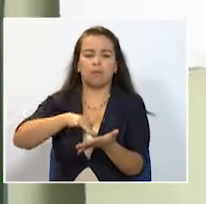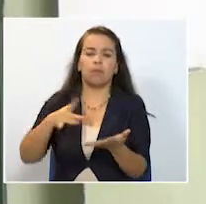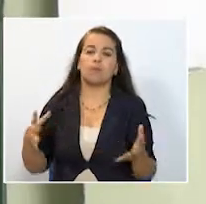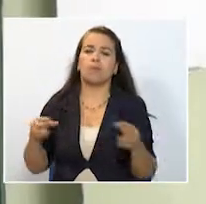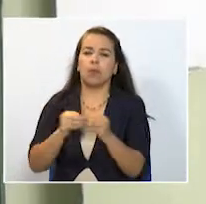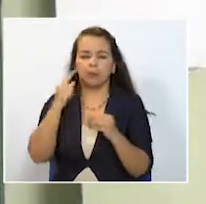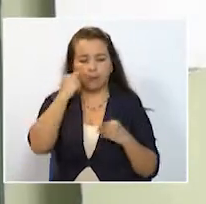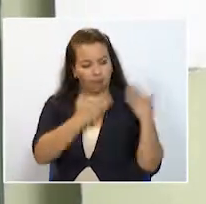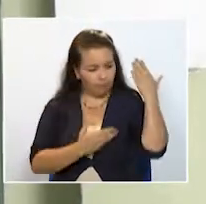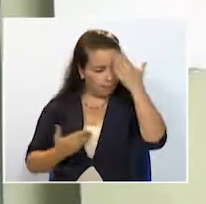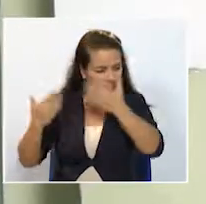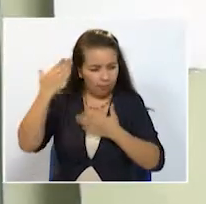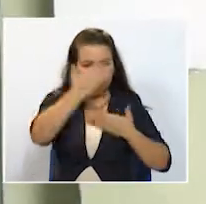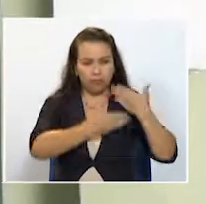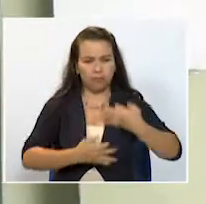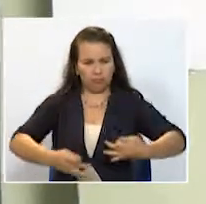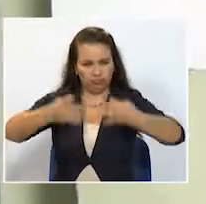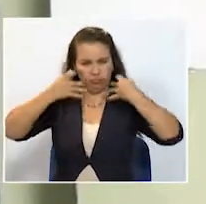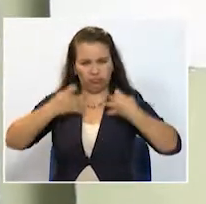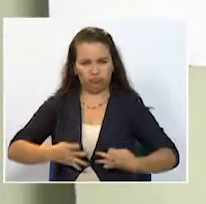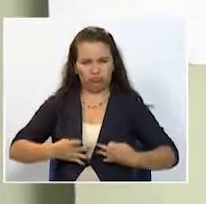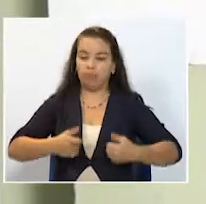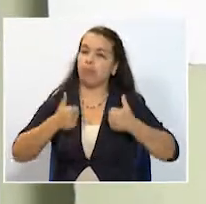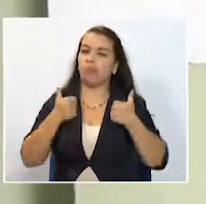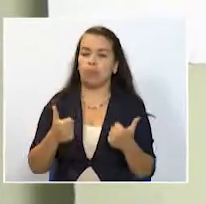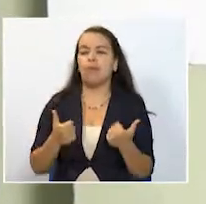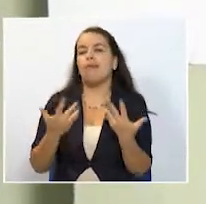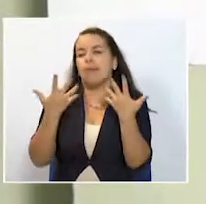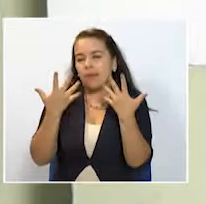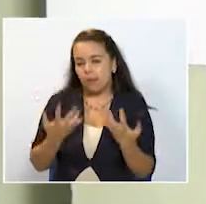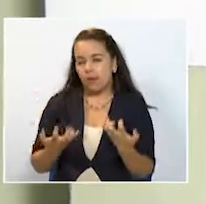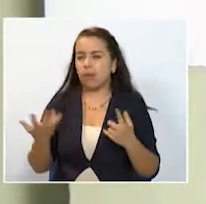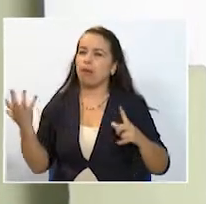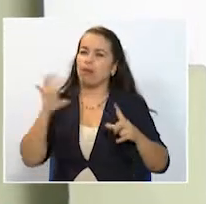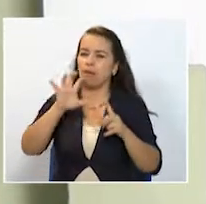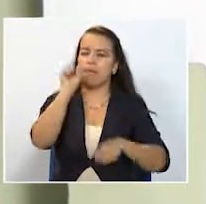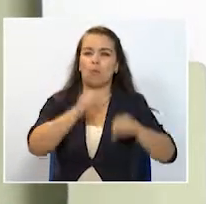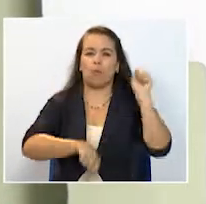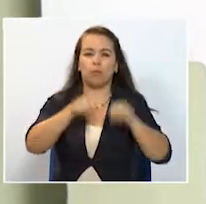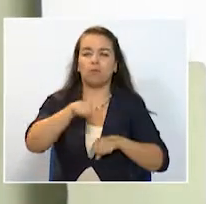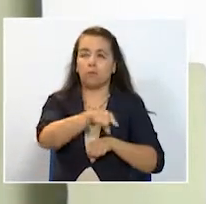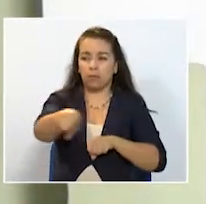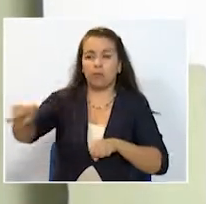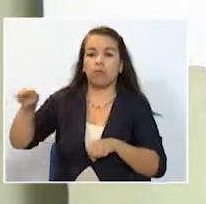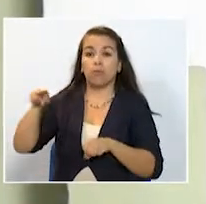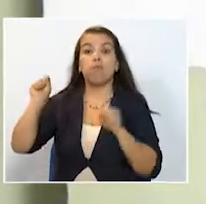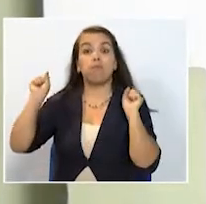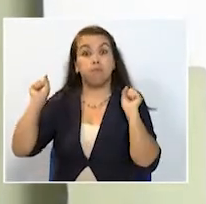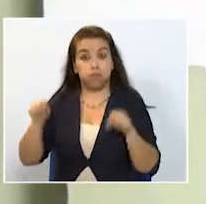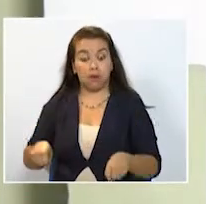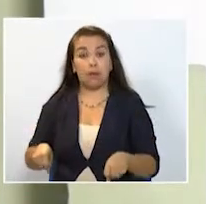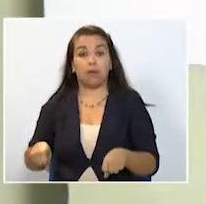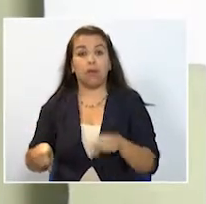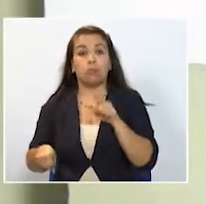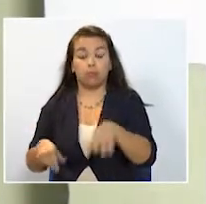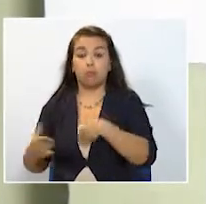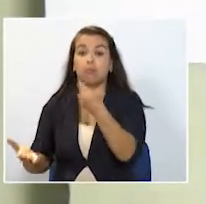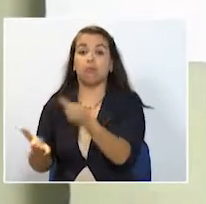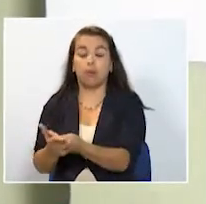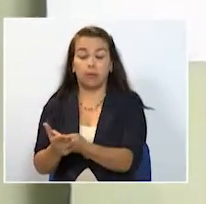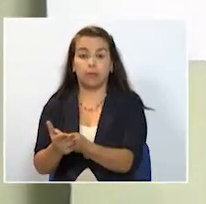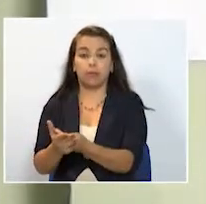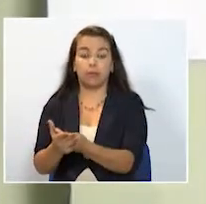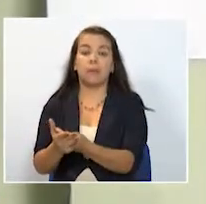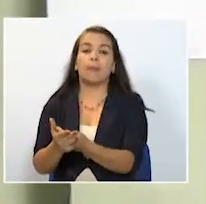análisis correspondientes creemos que tenemos toda la posibilidad y podemos pagar este endeudamiento